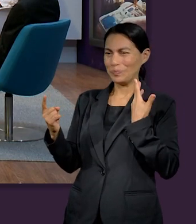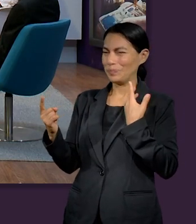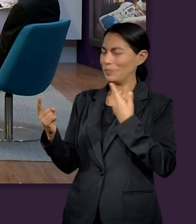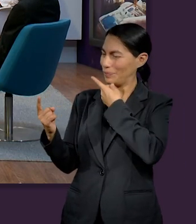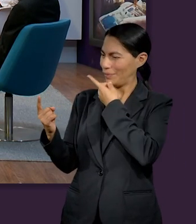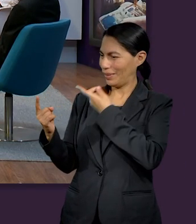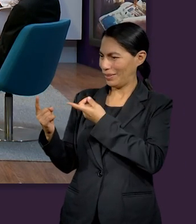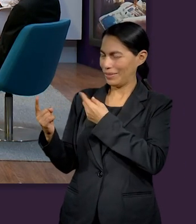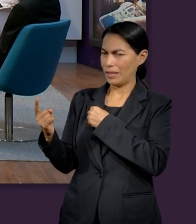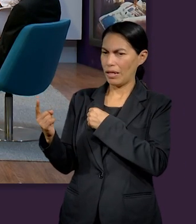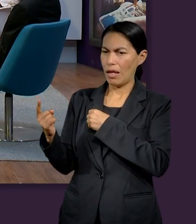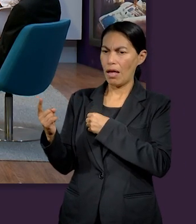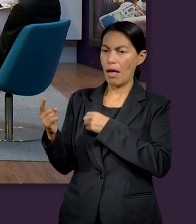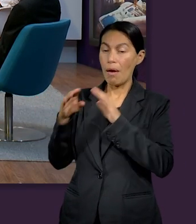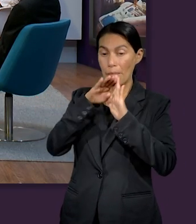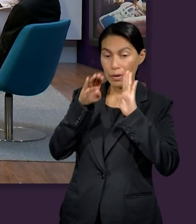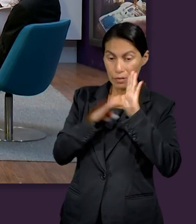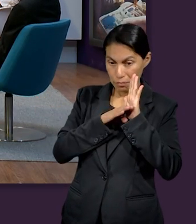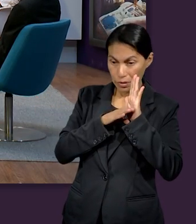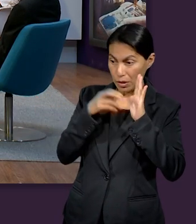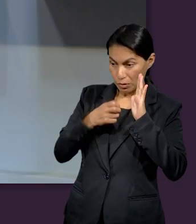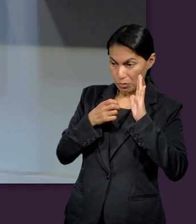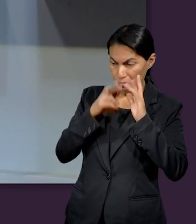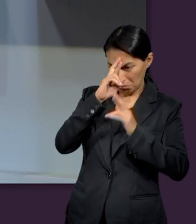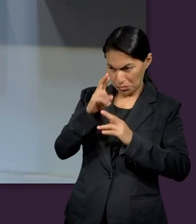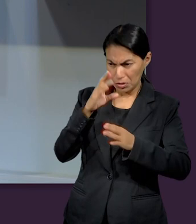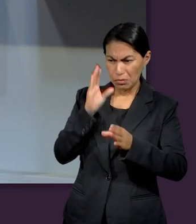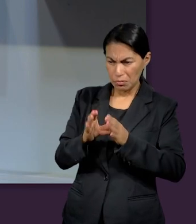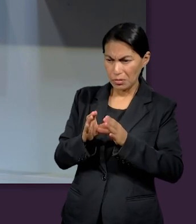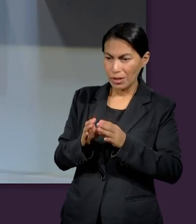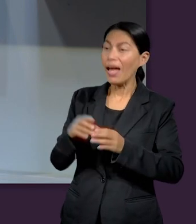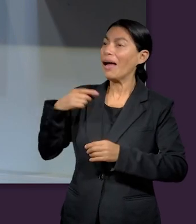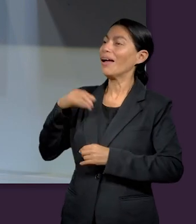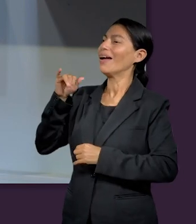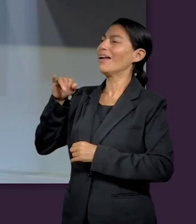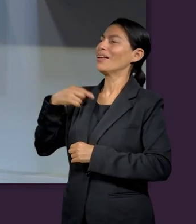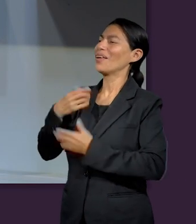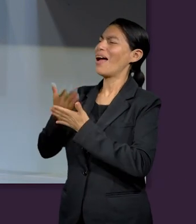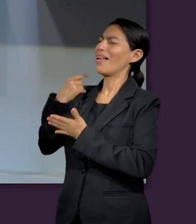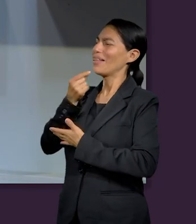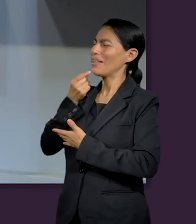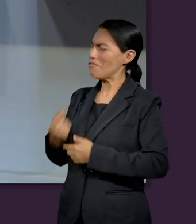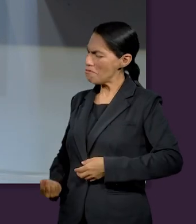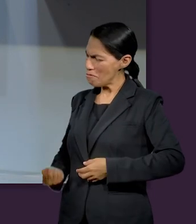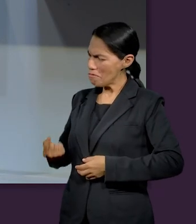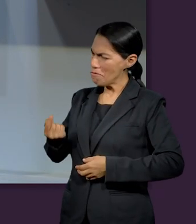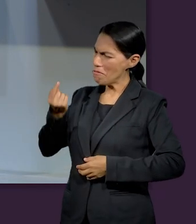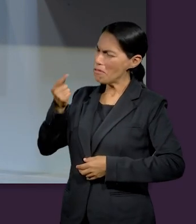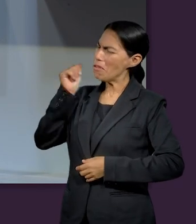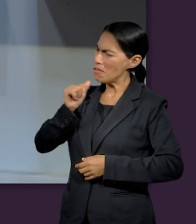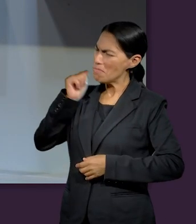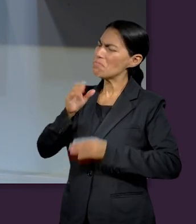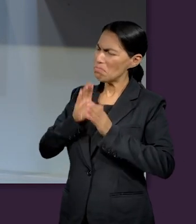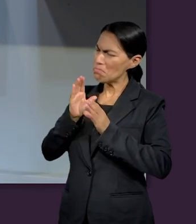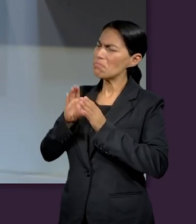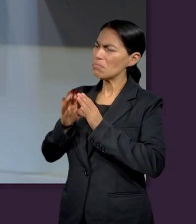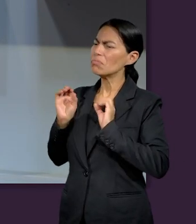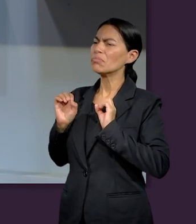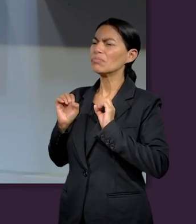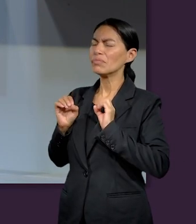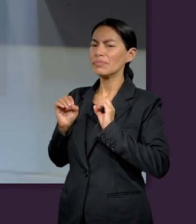cuando Jesús le dice guarda los mandamientos él dice yo los he guardado desde mi niñez es decir el joven